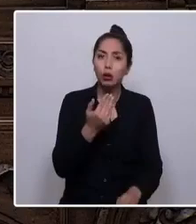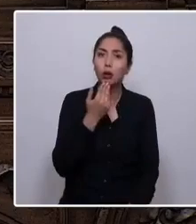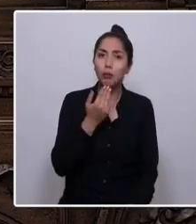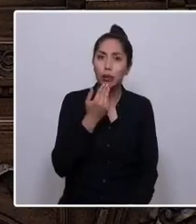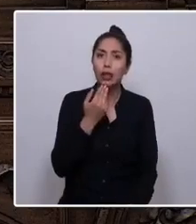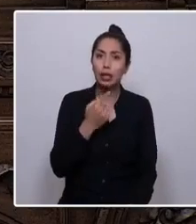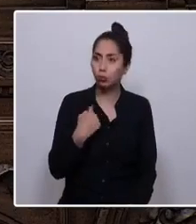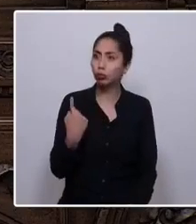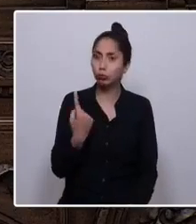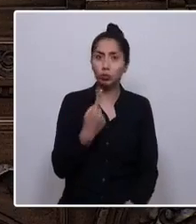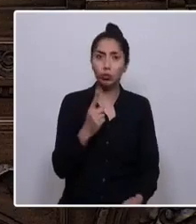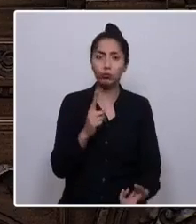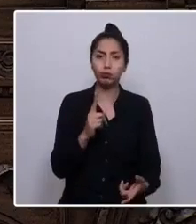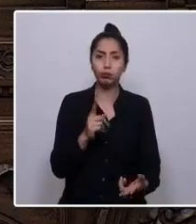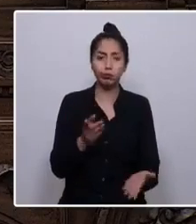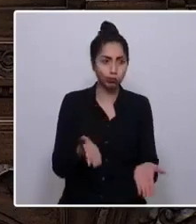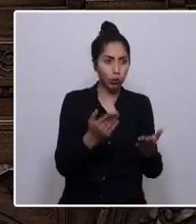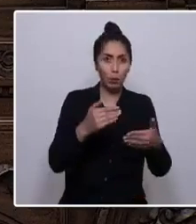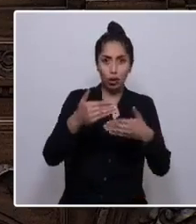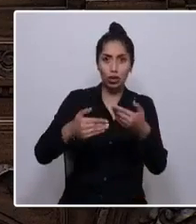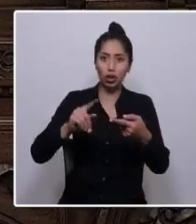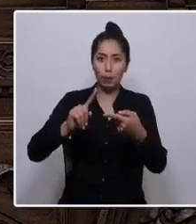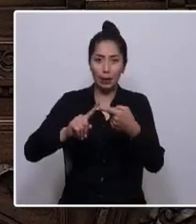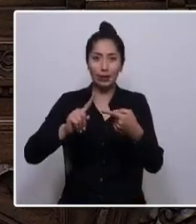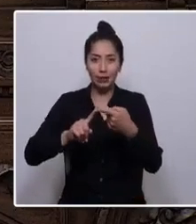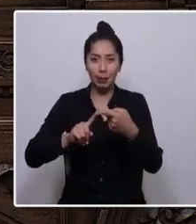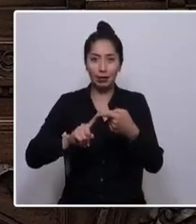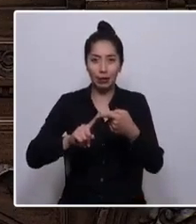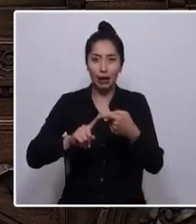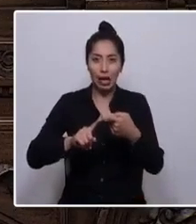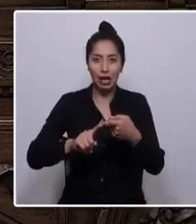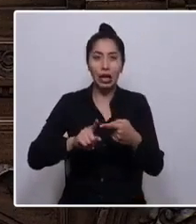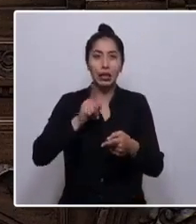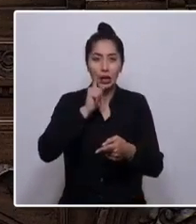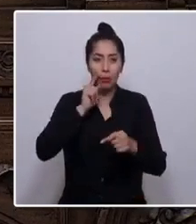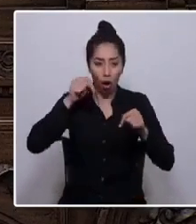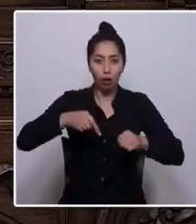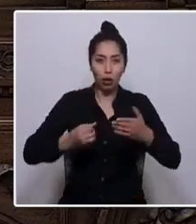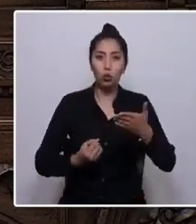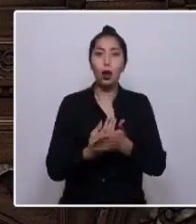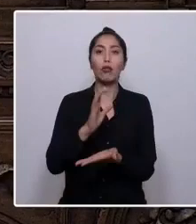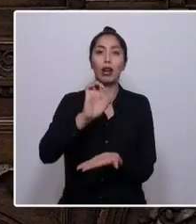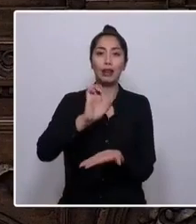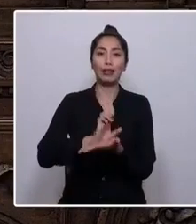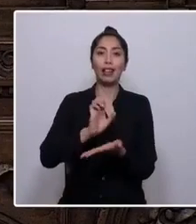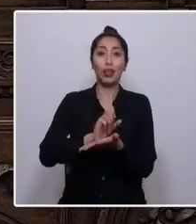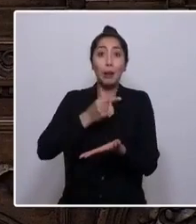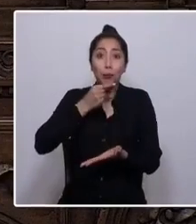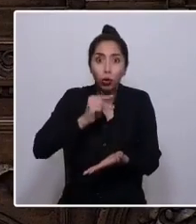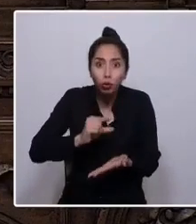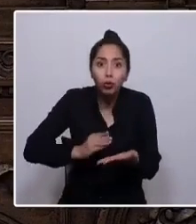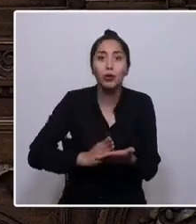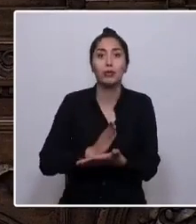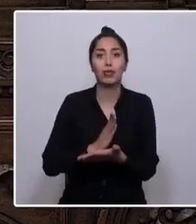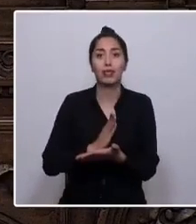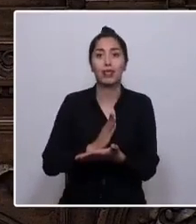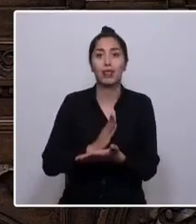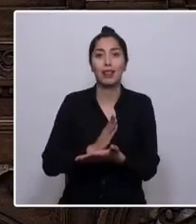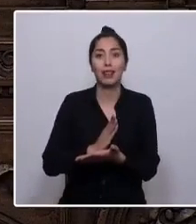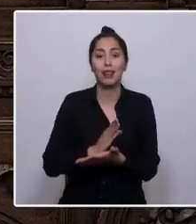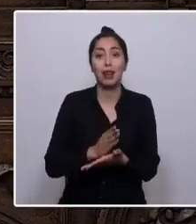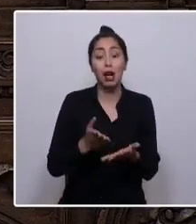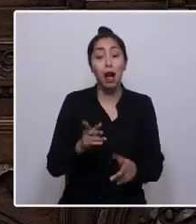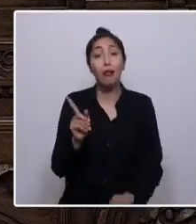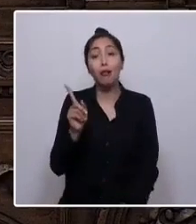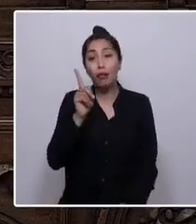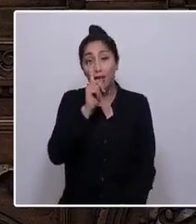procesos participativos que instauremos en el nuevo Estado que está por nacer. Finalmente,